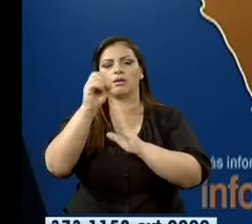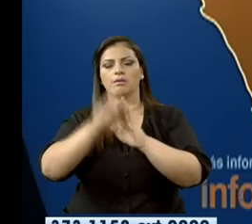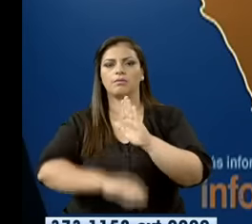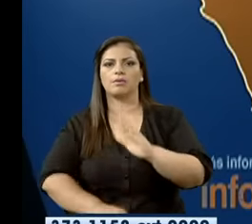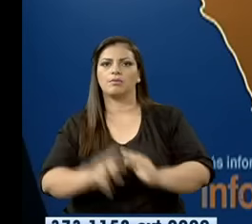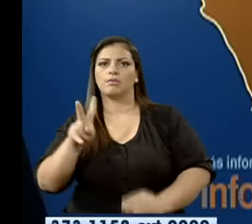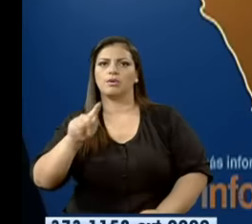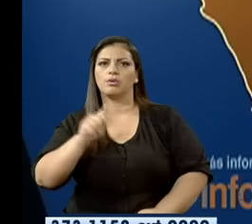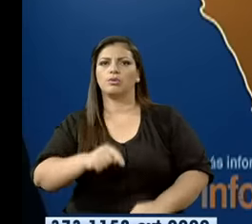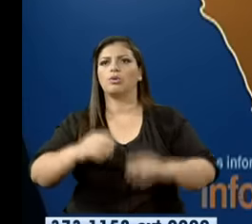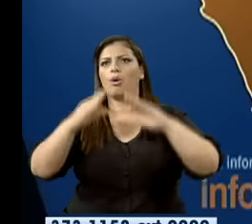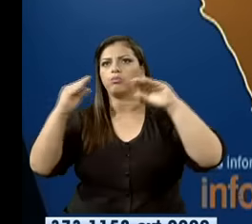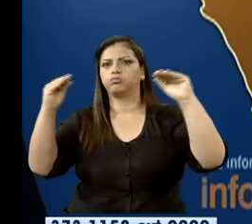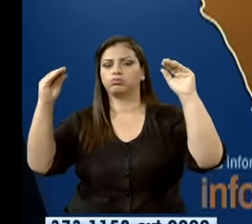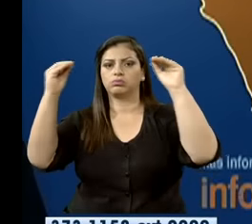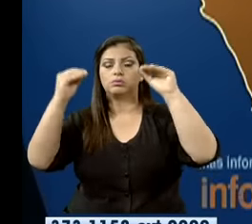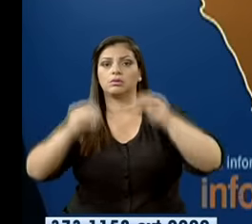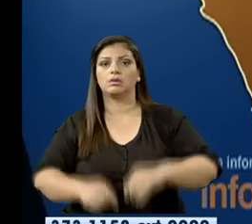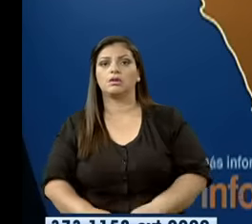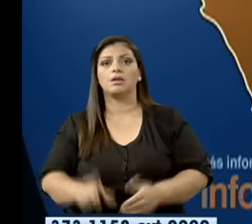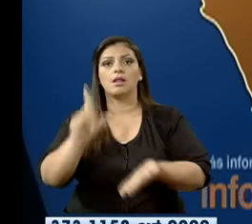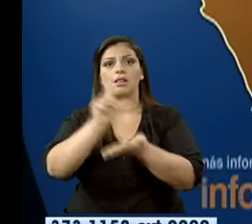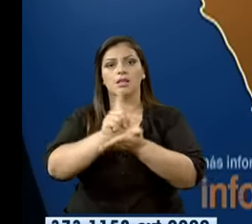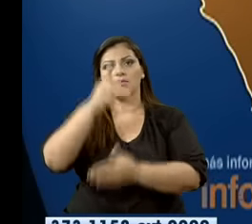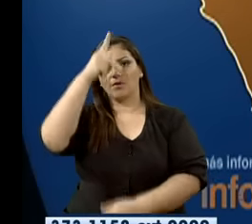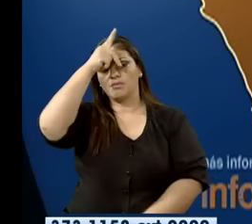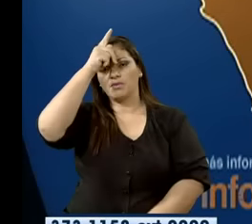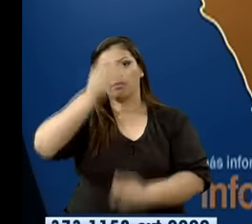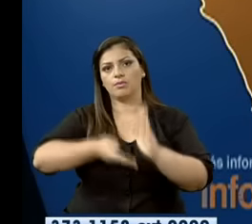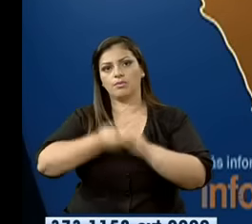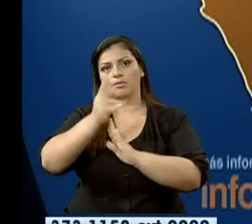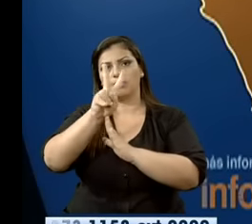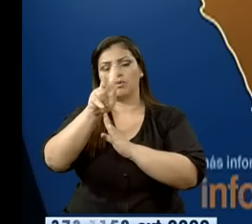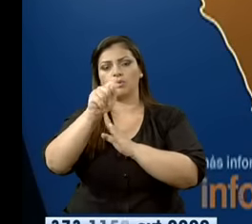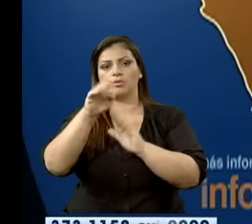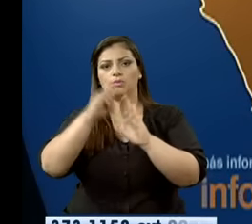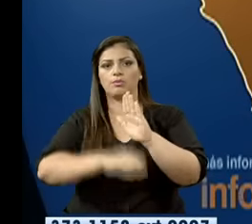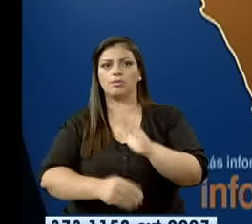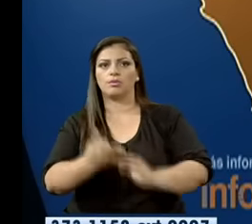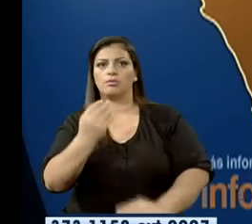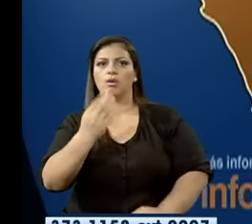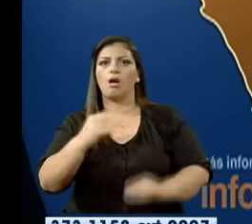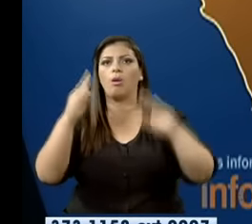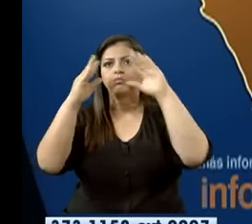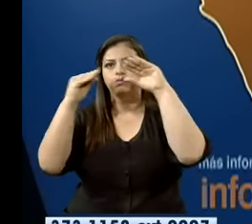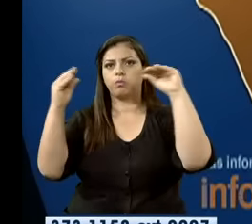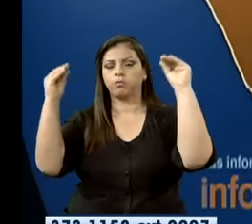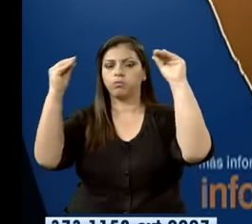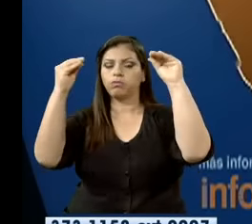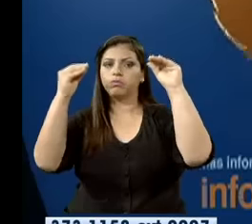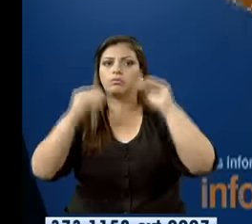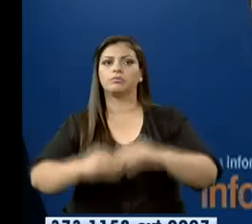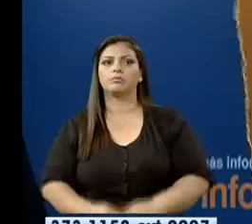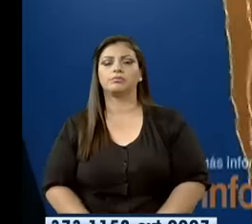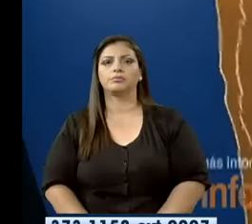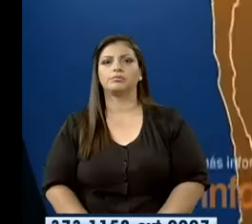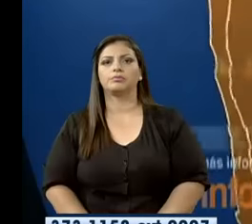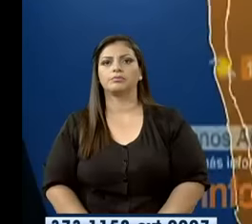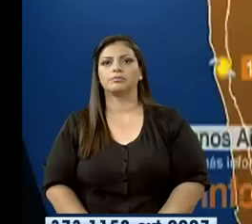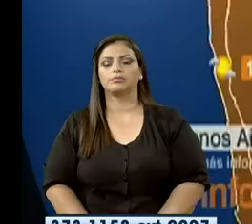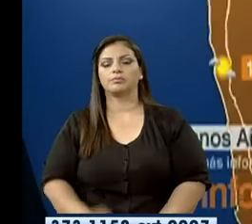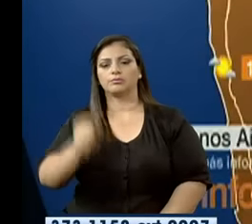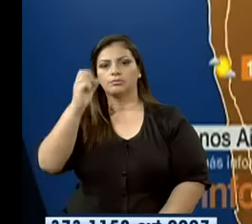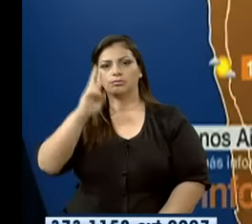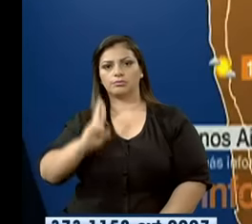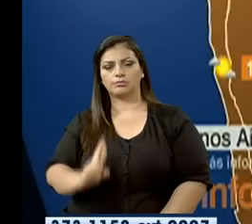cielo nublado. En Lima, máxima 21, mínima 14, parcialmente nublado. Seguimos revisando Sudamérica, pero nos vamos